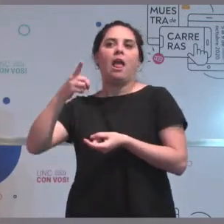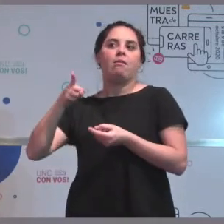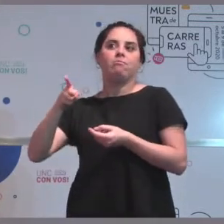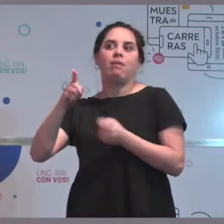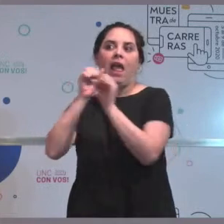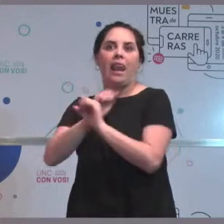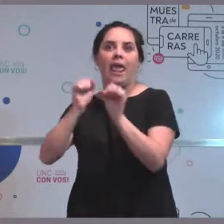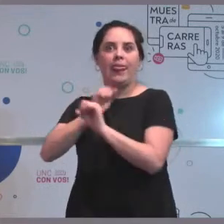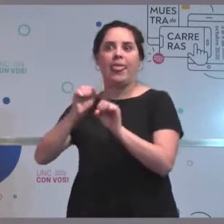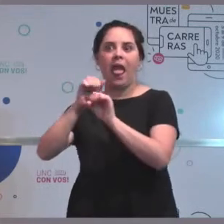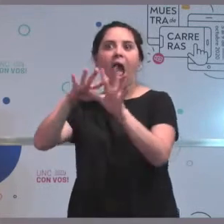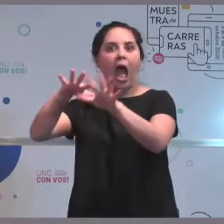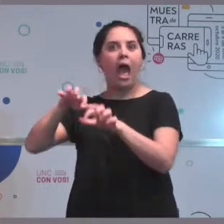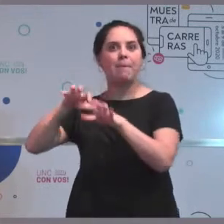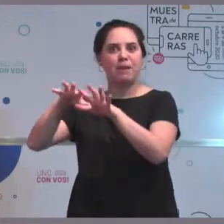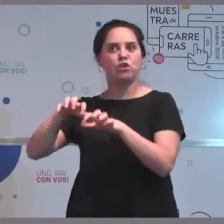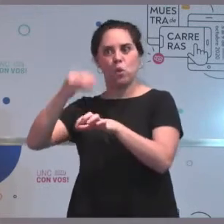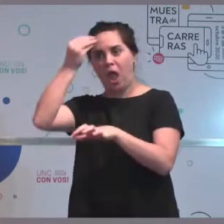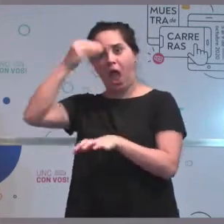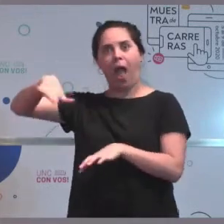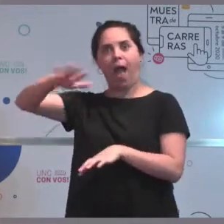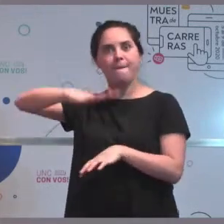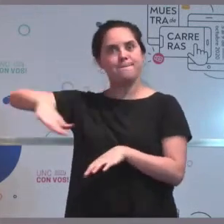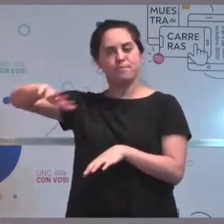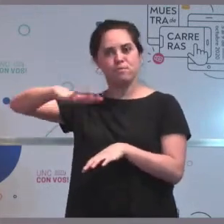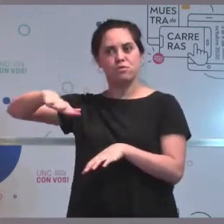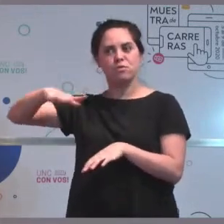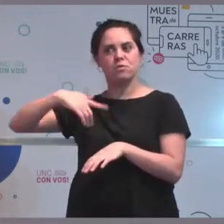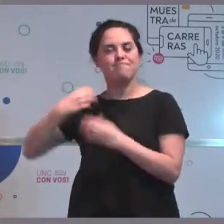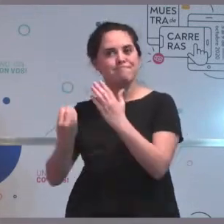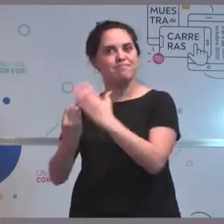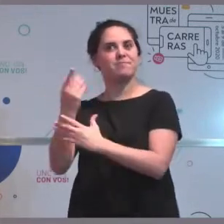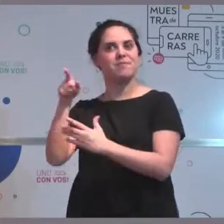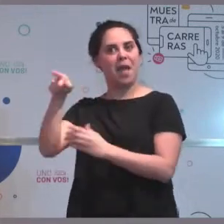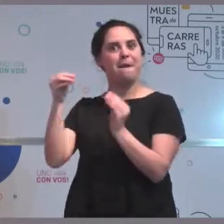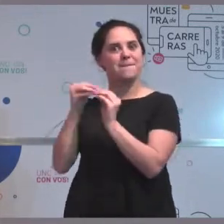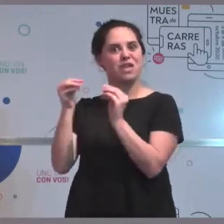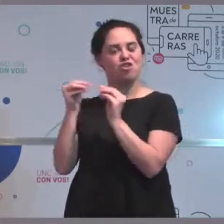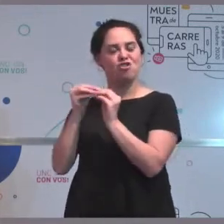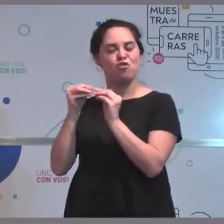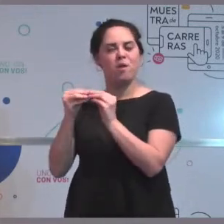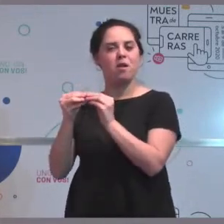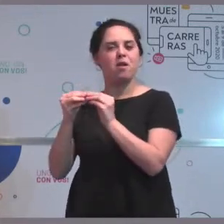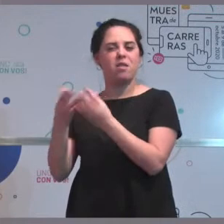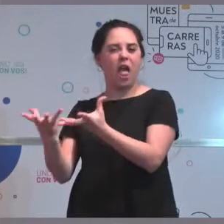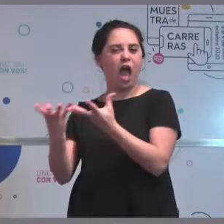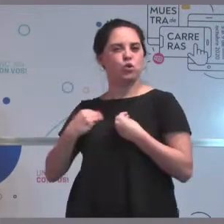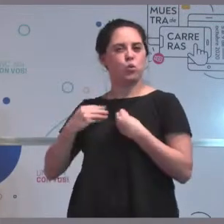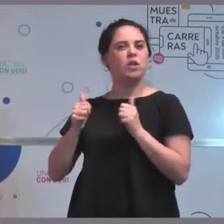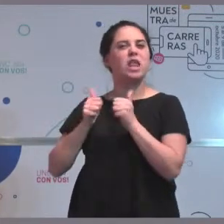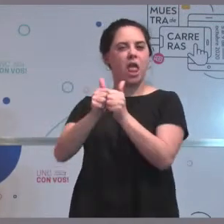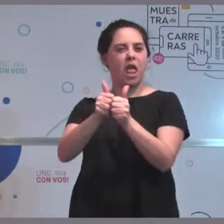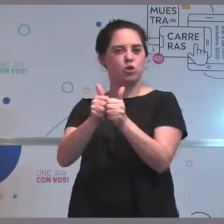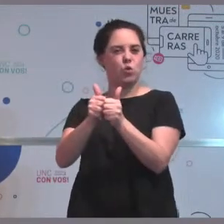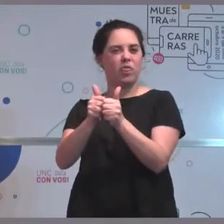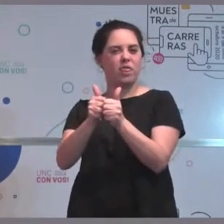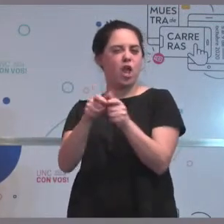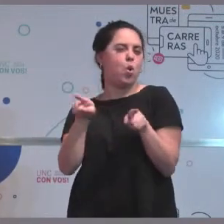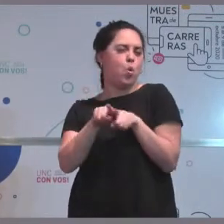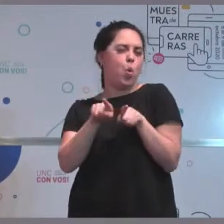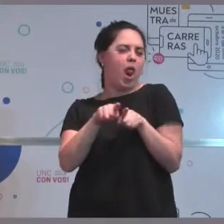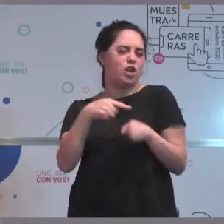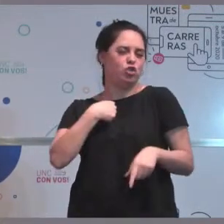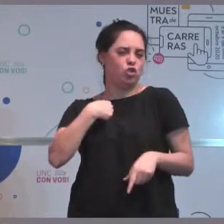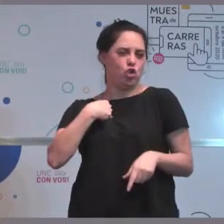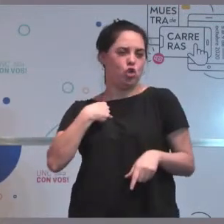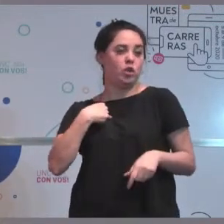así como trabajaba, empezó como ayudante, igual que yo, realizando algunas tareas de ayudante a ingenieros